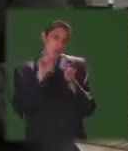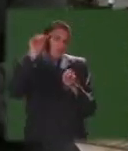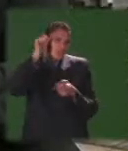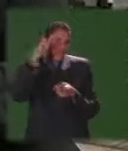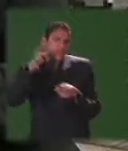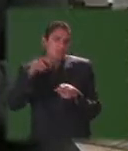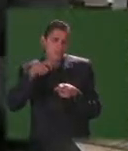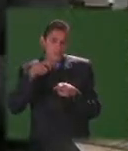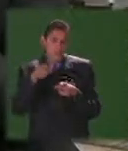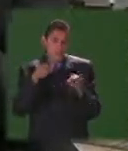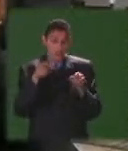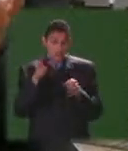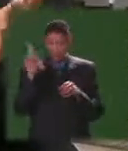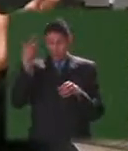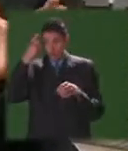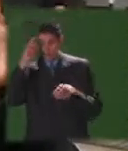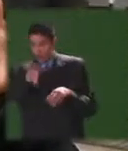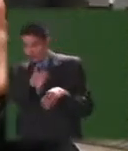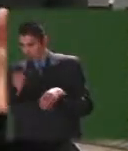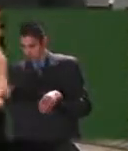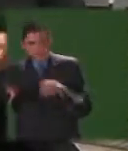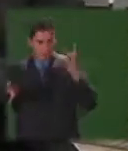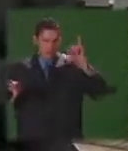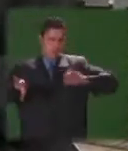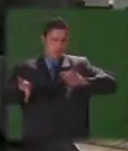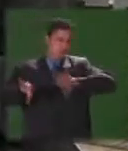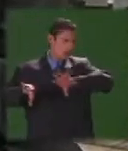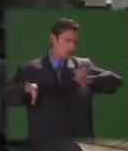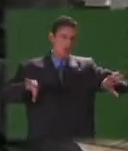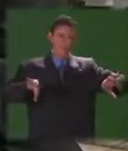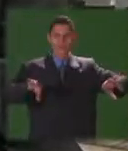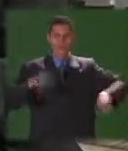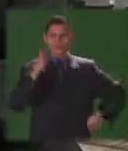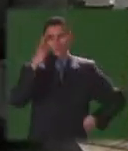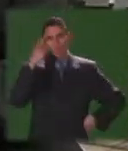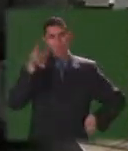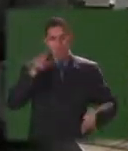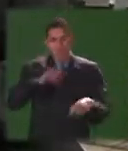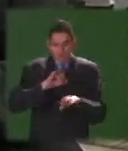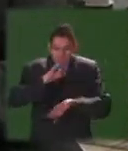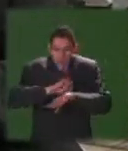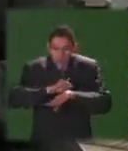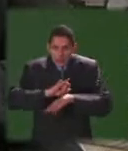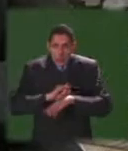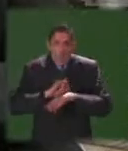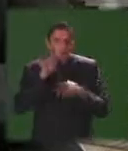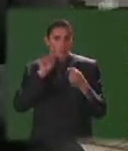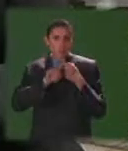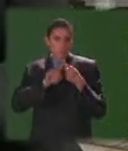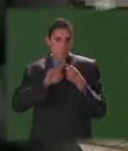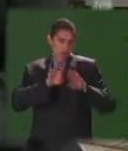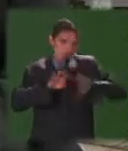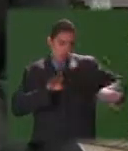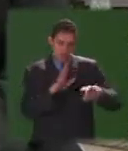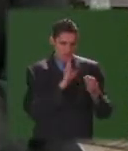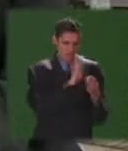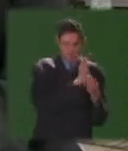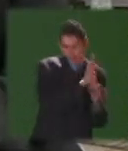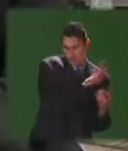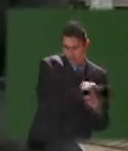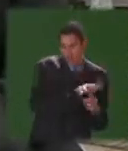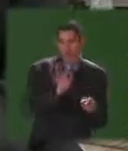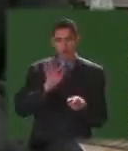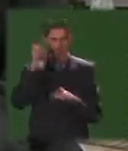en las tentativas de separar la órbita del estado de la de la iglesia se requería digamos que hubiera instituciones que no fueran de carácter